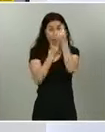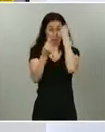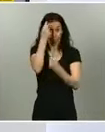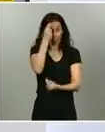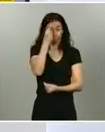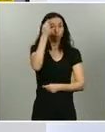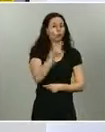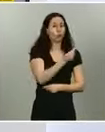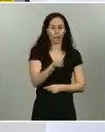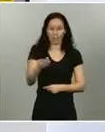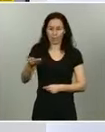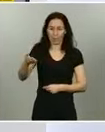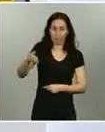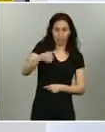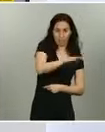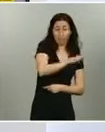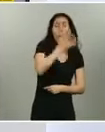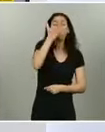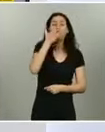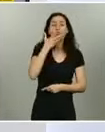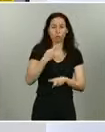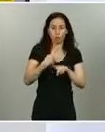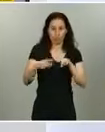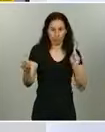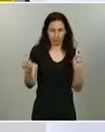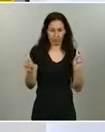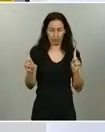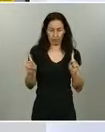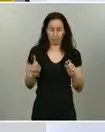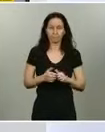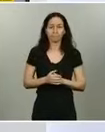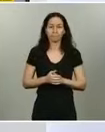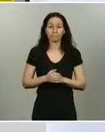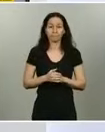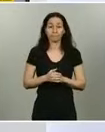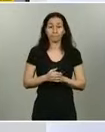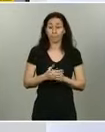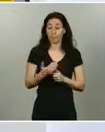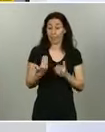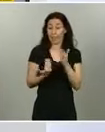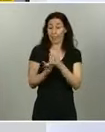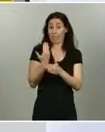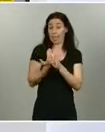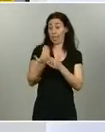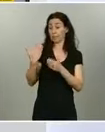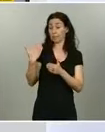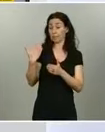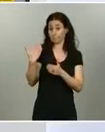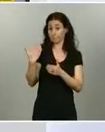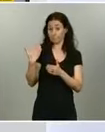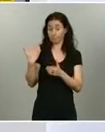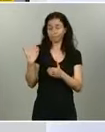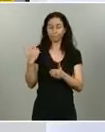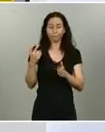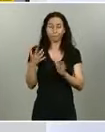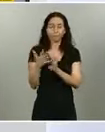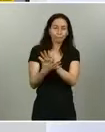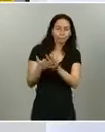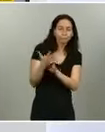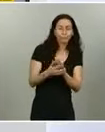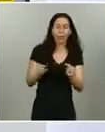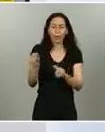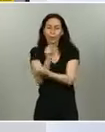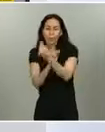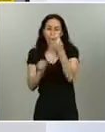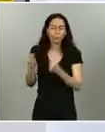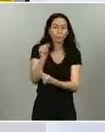puesto con un color diferente. En estos últimos días hemos discutido, hemos puesto aquí sobre la mesa el